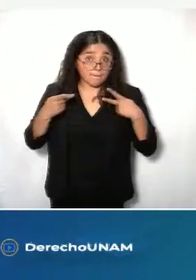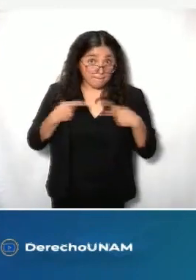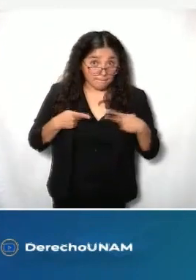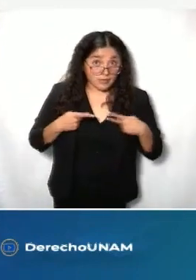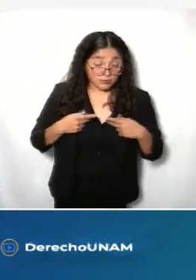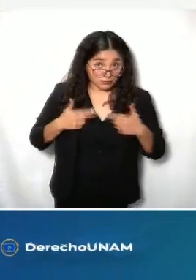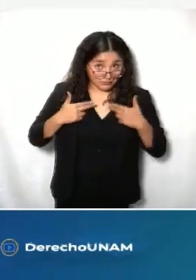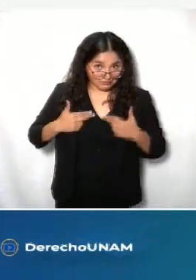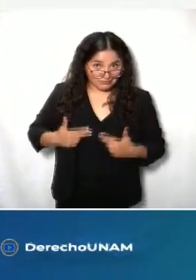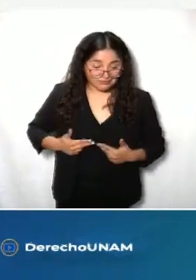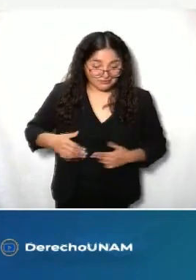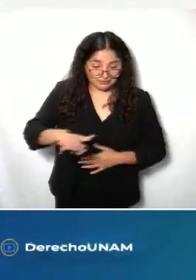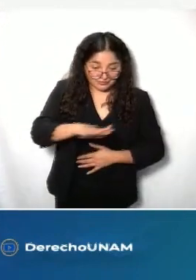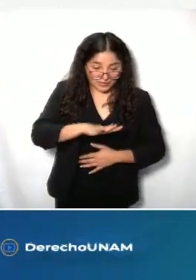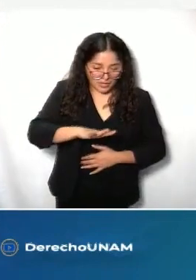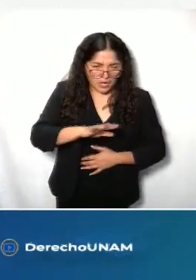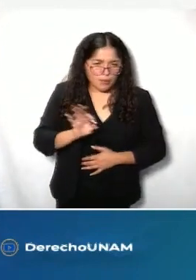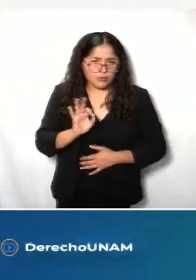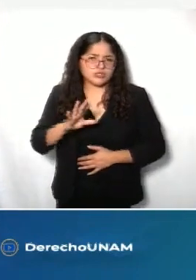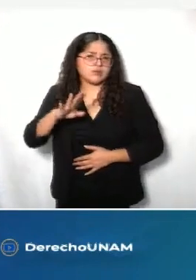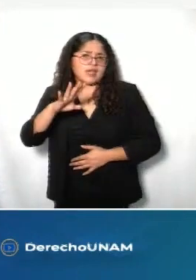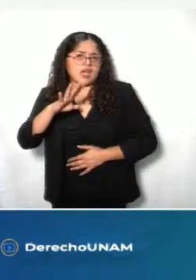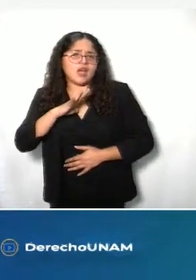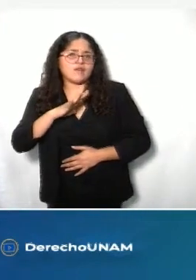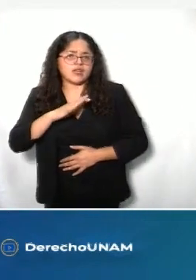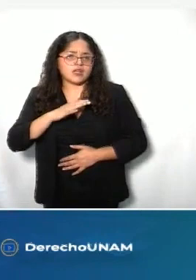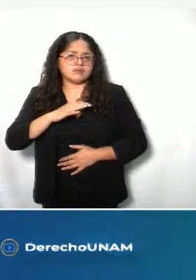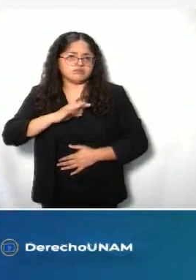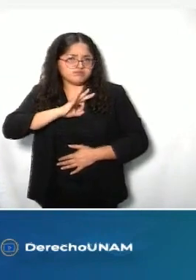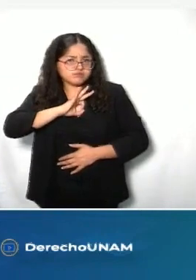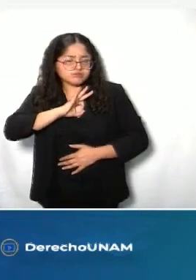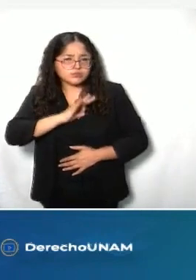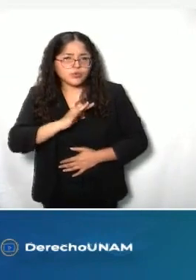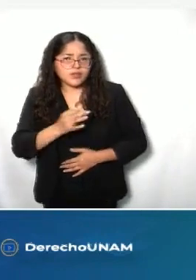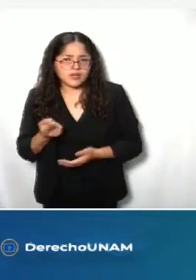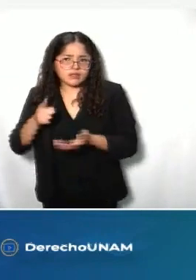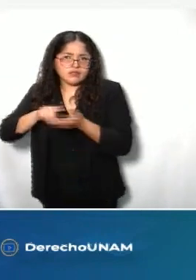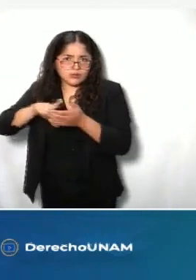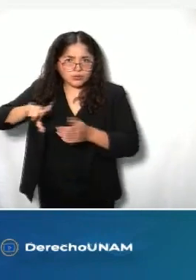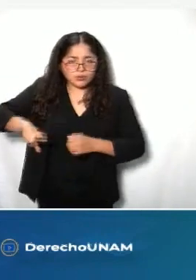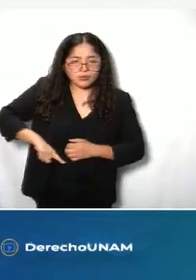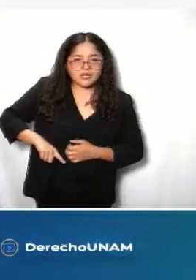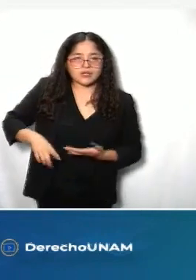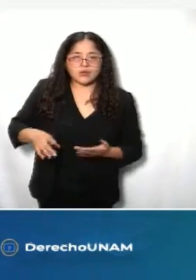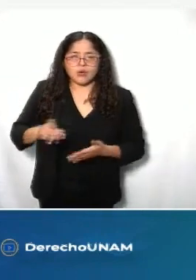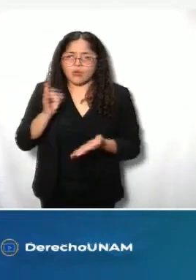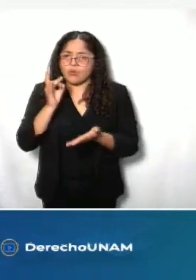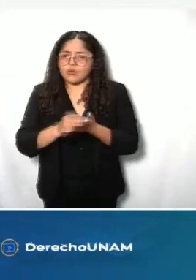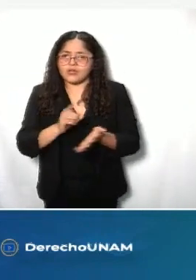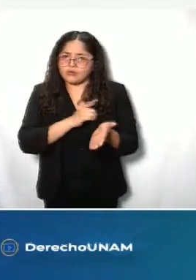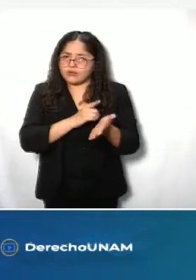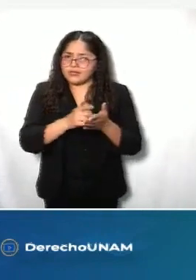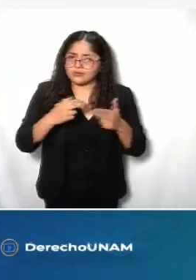están en un cargo público no tienen derechos humanos como servidores públicos,